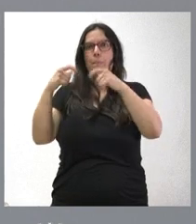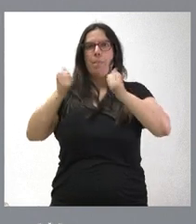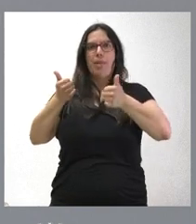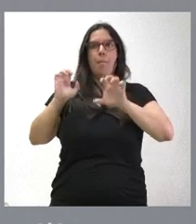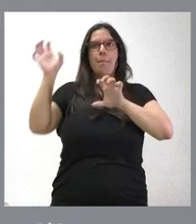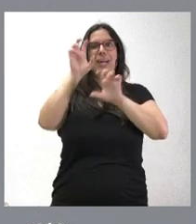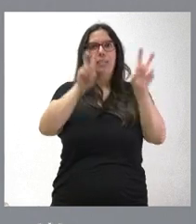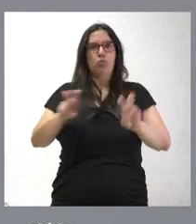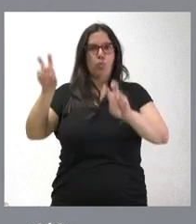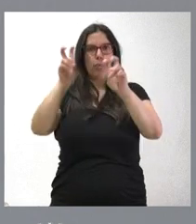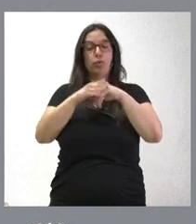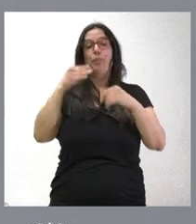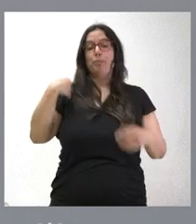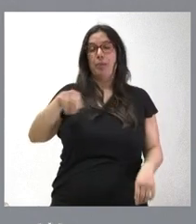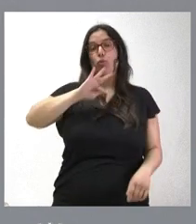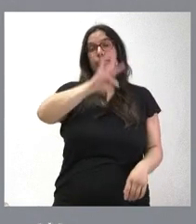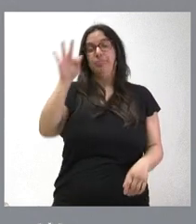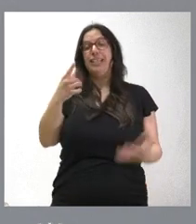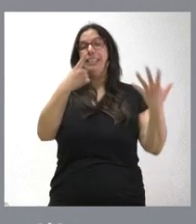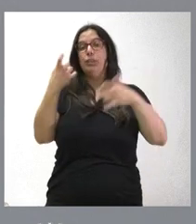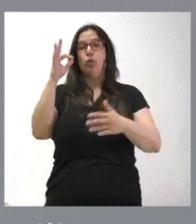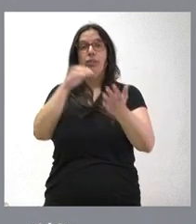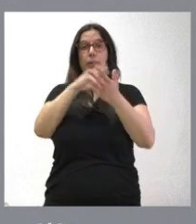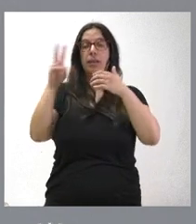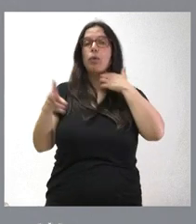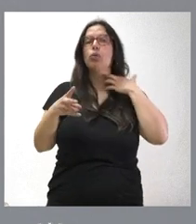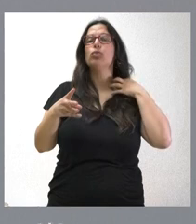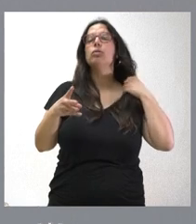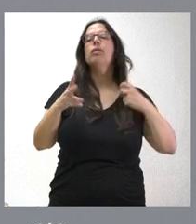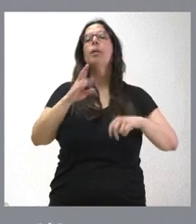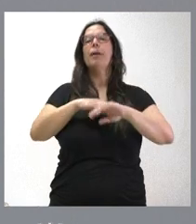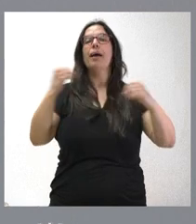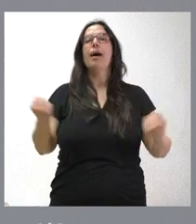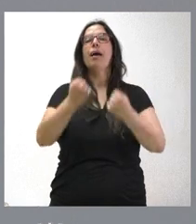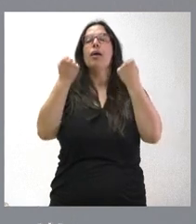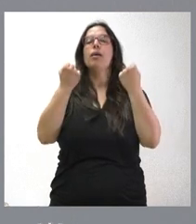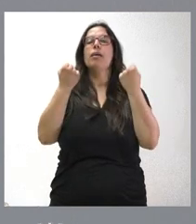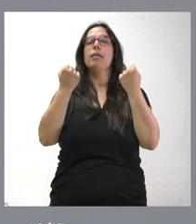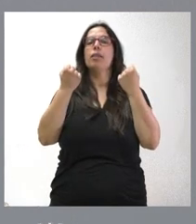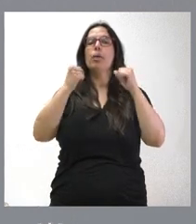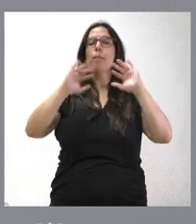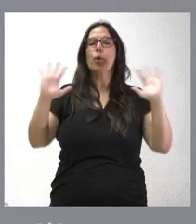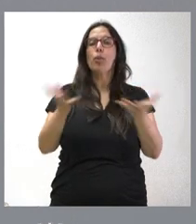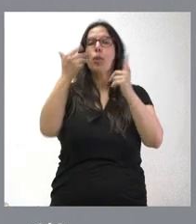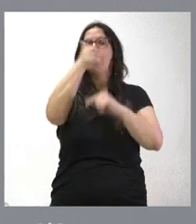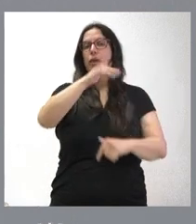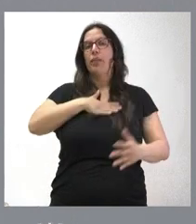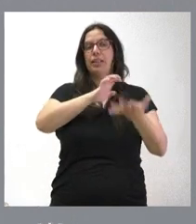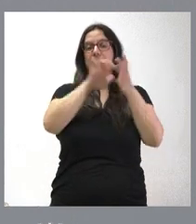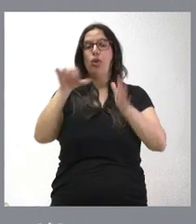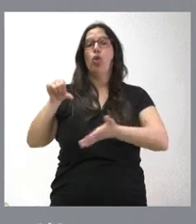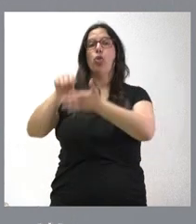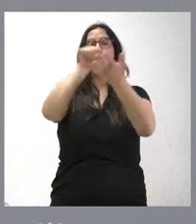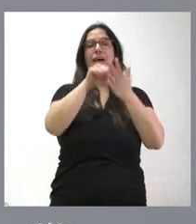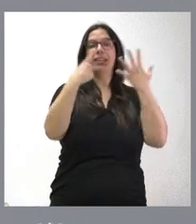Esto es lo que hacemos también con el siguiente expediente, que son 650.000 euros para acciones de promoción de los vinos de Castilla y León en seis ciudades de Castilla y León